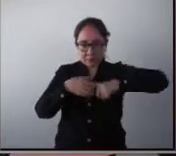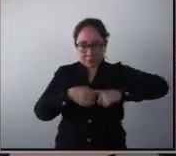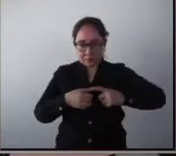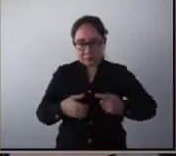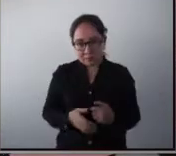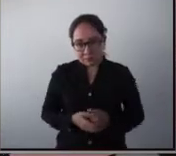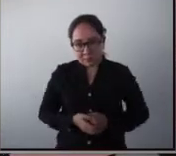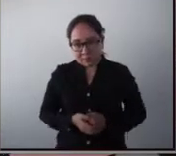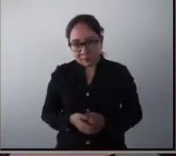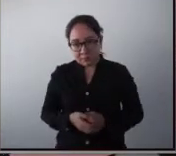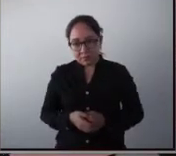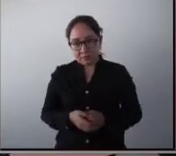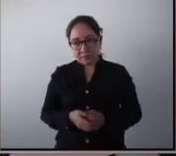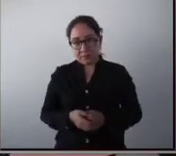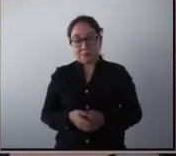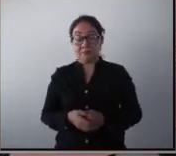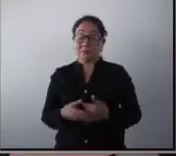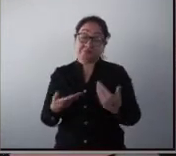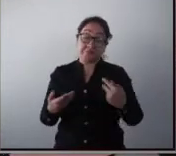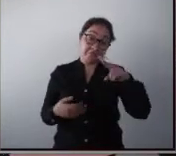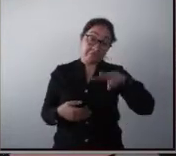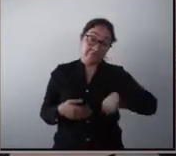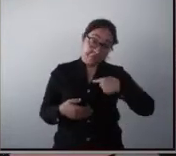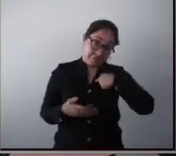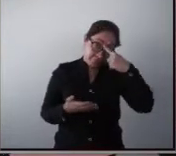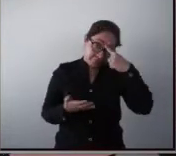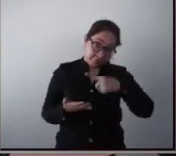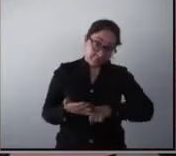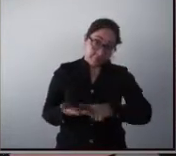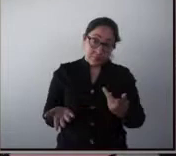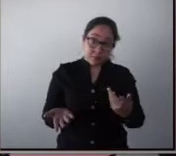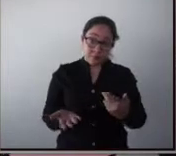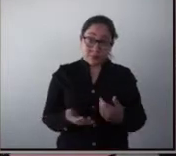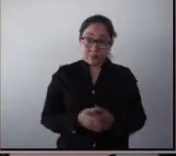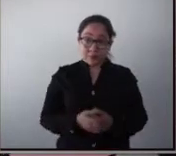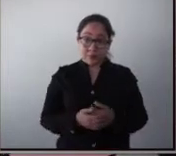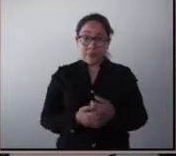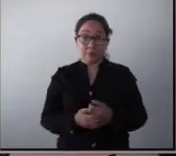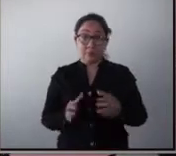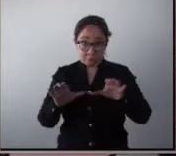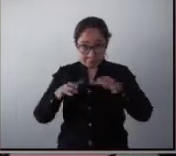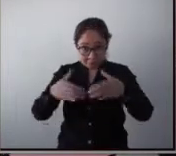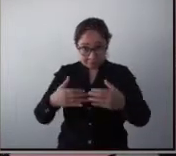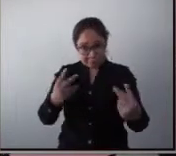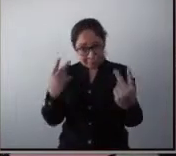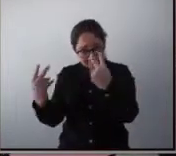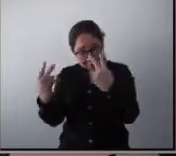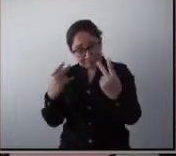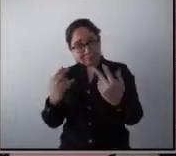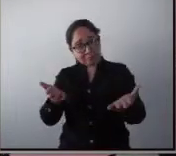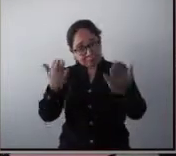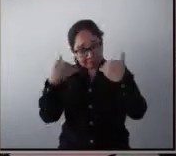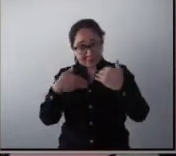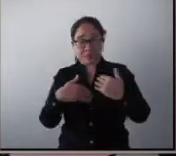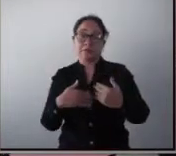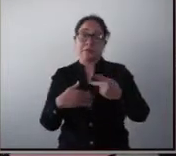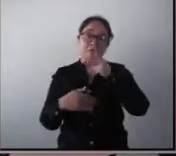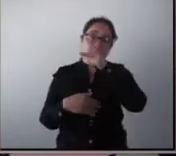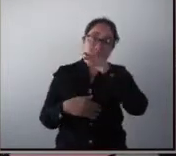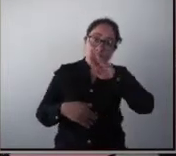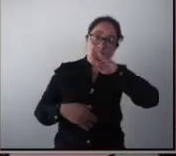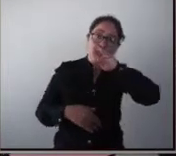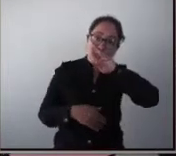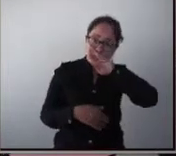Pues yo invitaría realmente a la comunidad que se sume, a los padres de